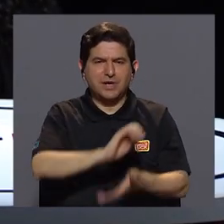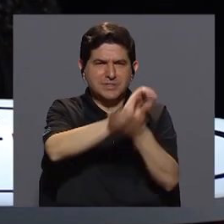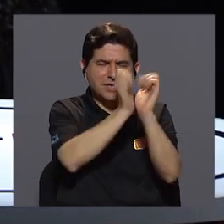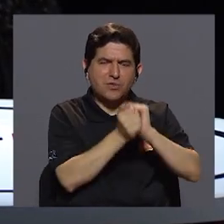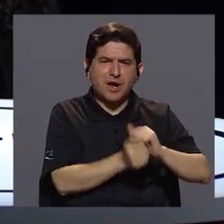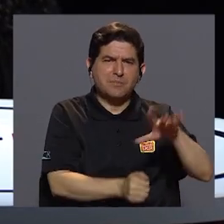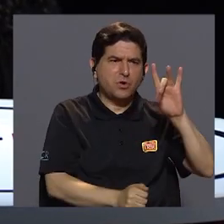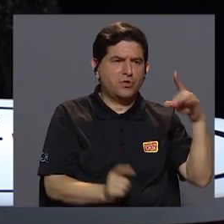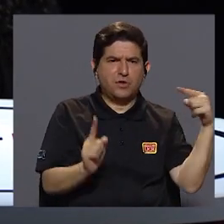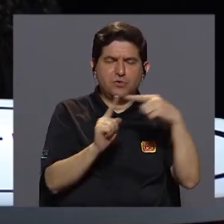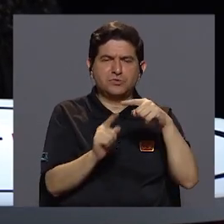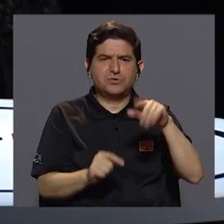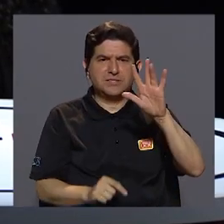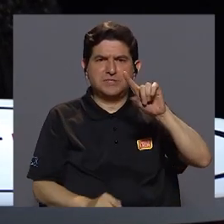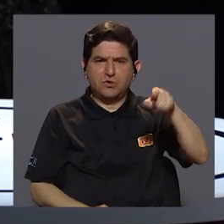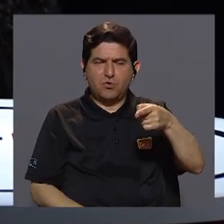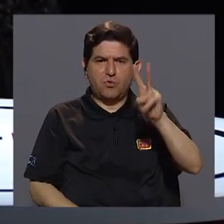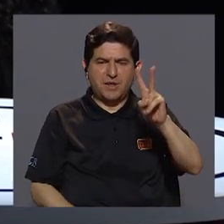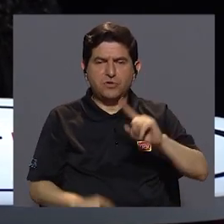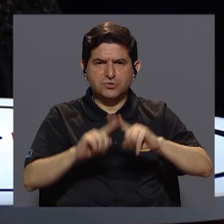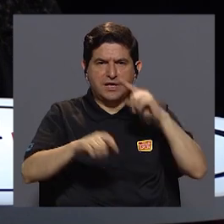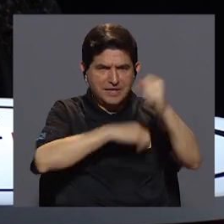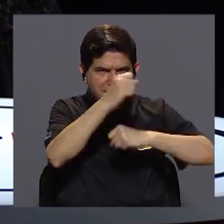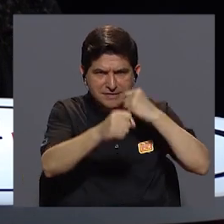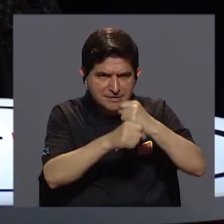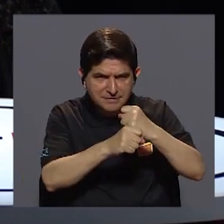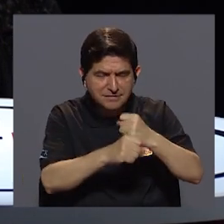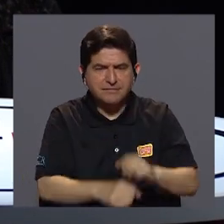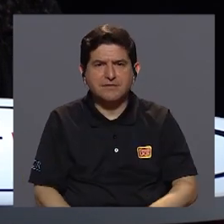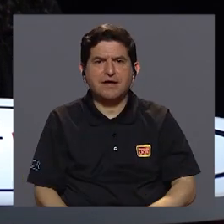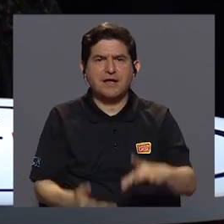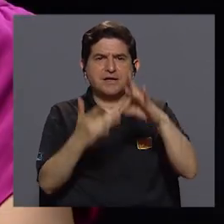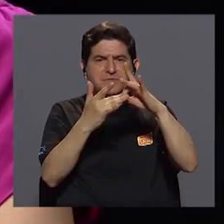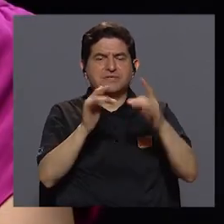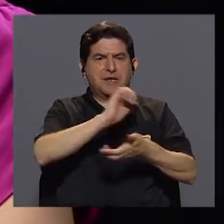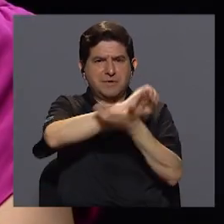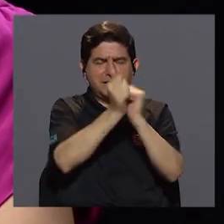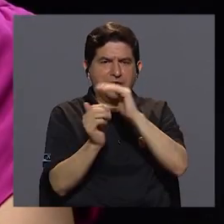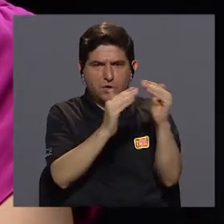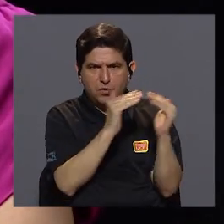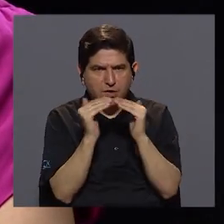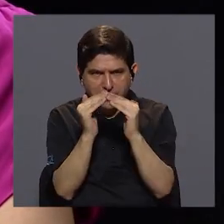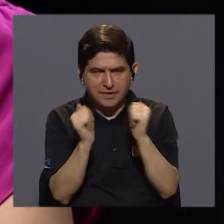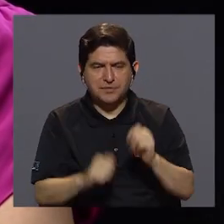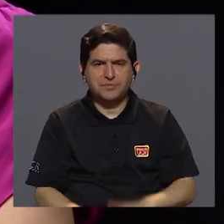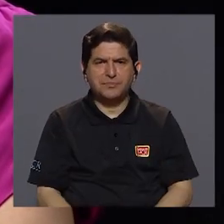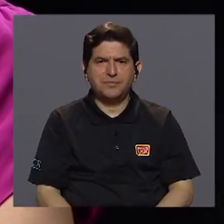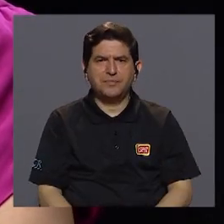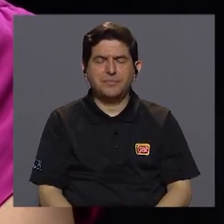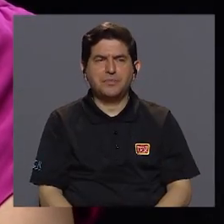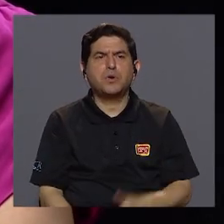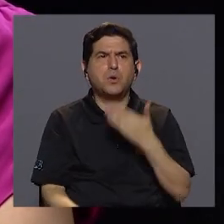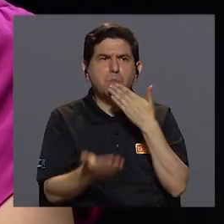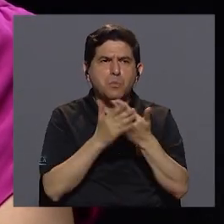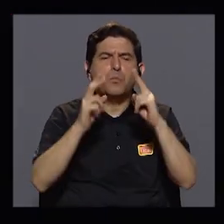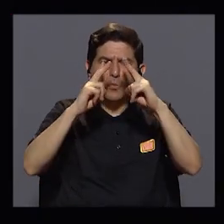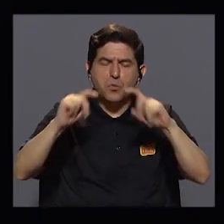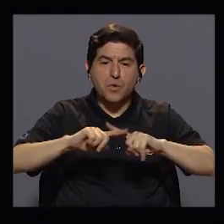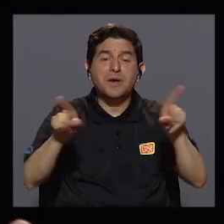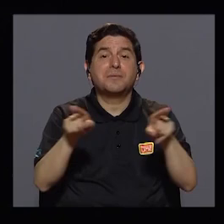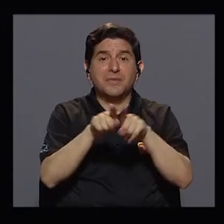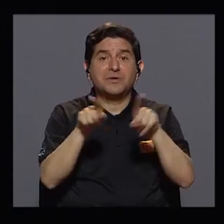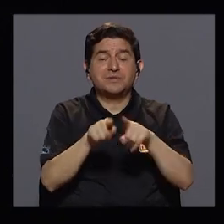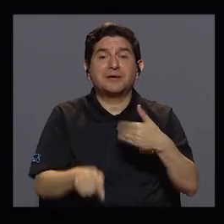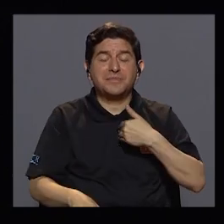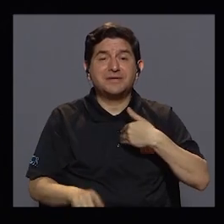5.2 en versión de varios años, sobre todo a partir de ese cambio demográfico. Existe una muy buena lectura, pero recordemos